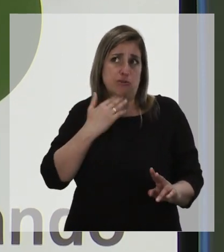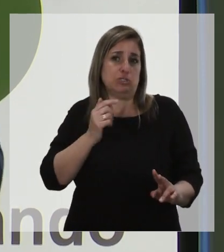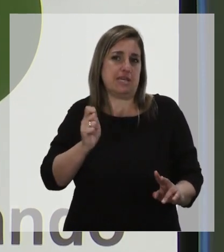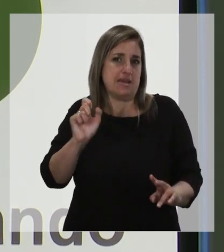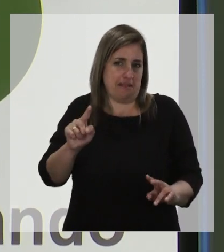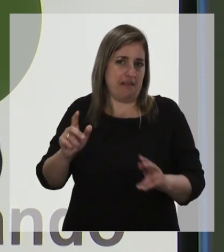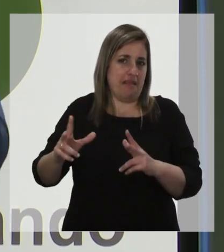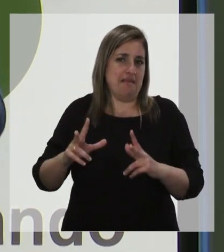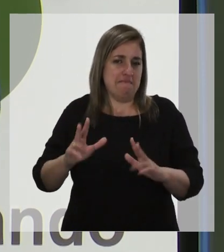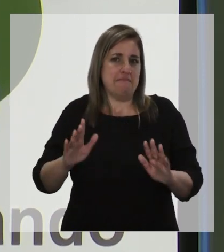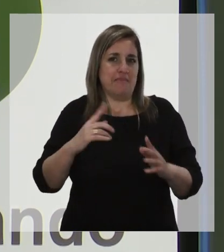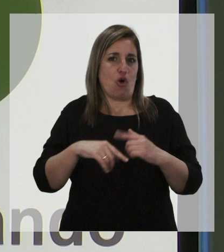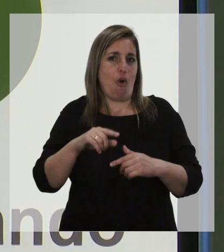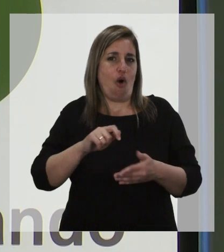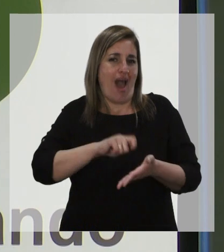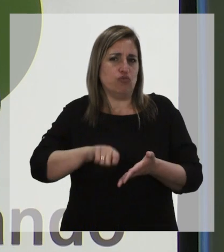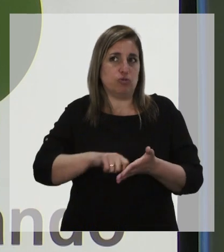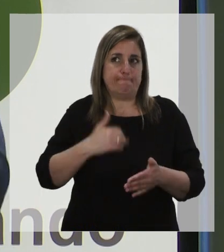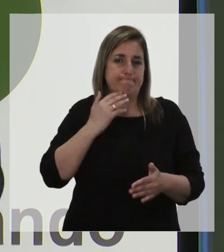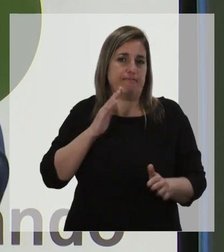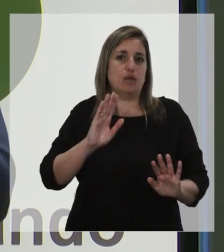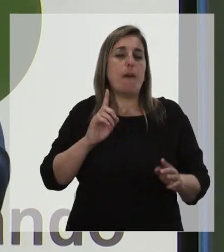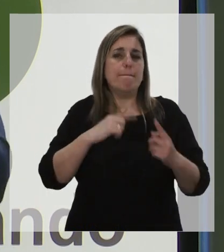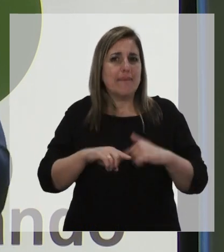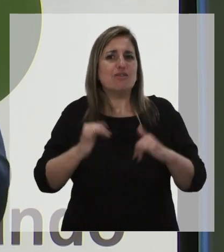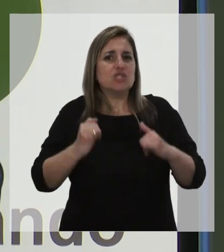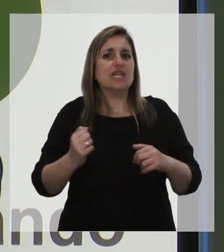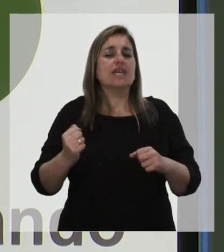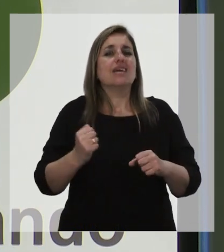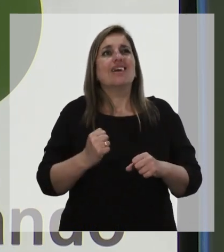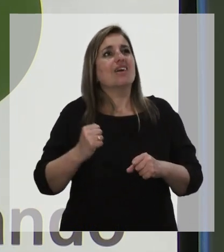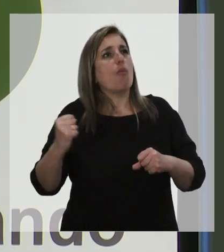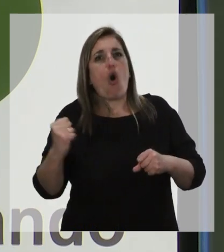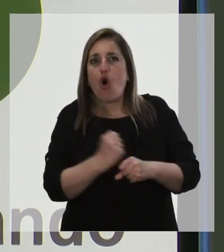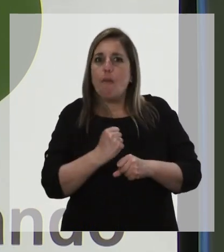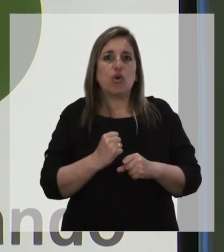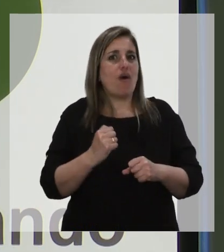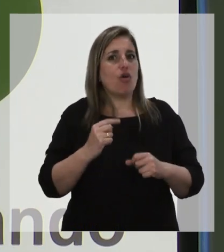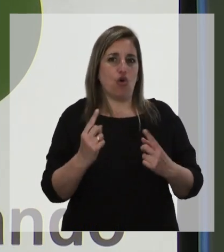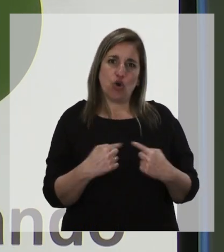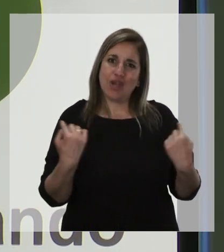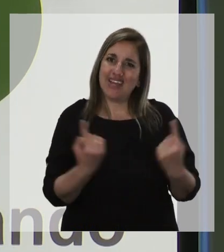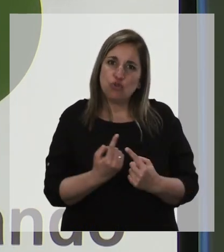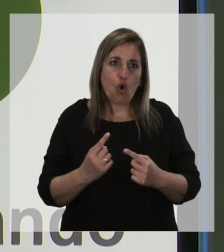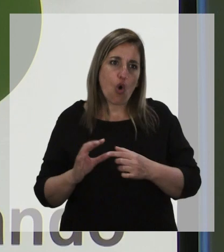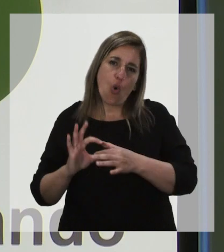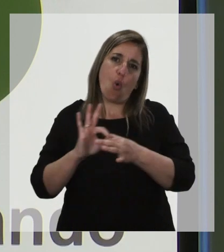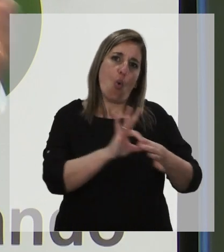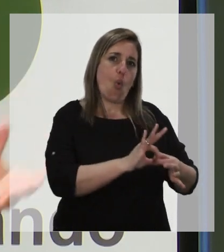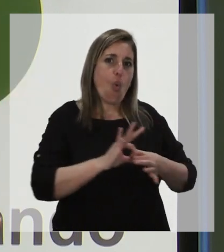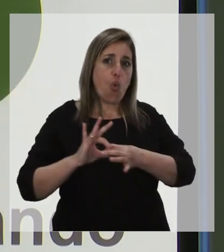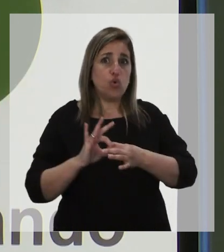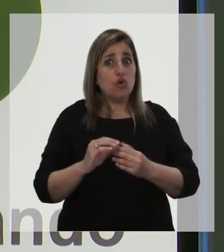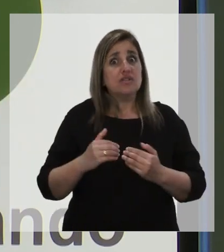desconozco su autor, pero que realmente está comprobado que todos somos uno y que si nosotros